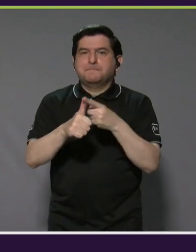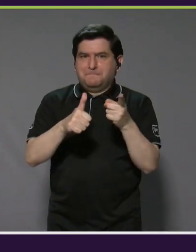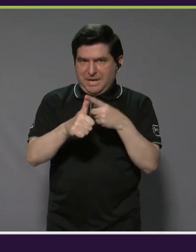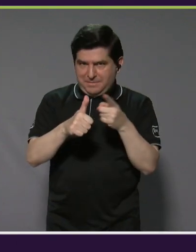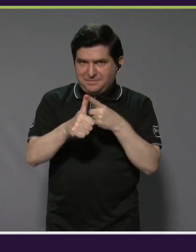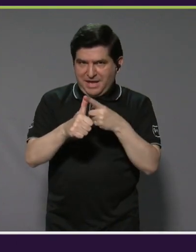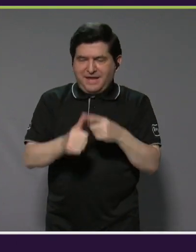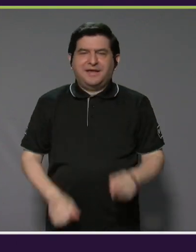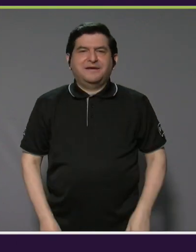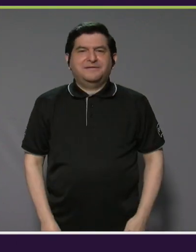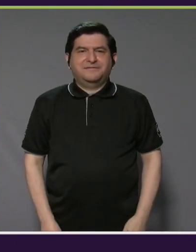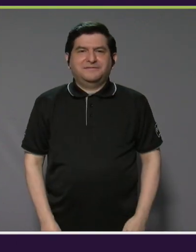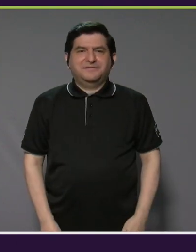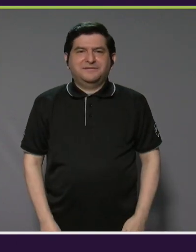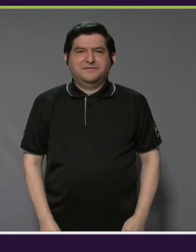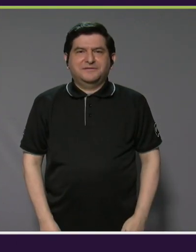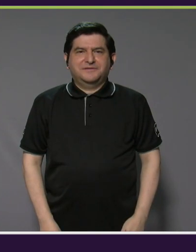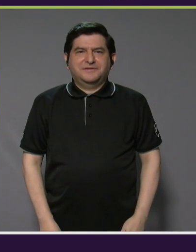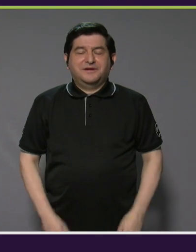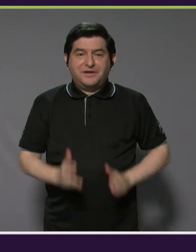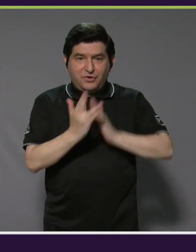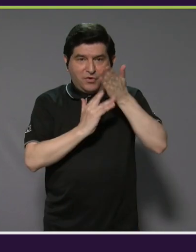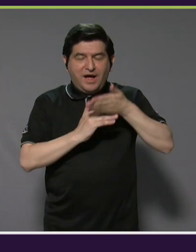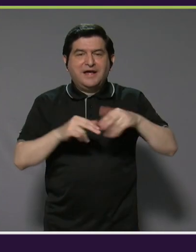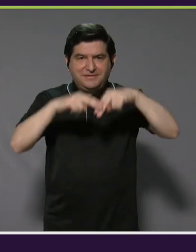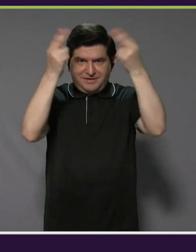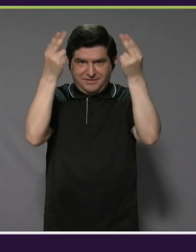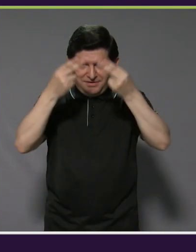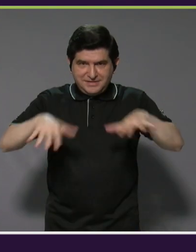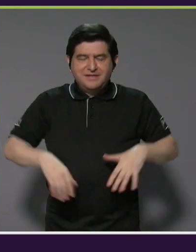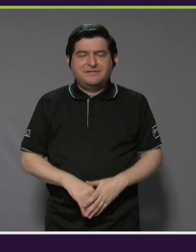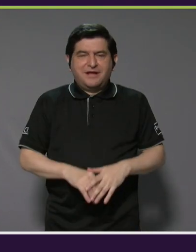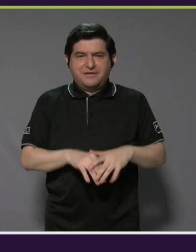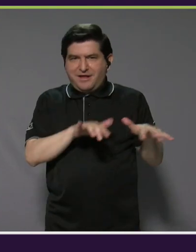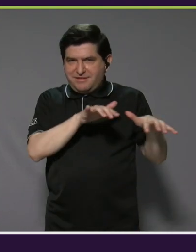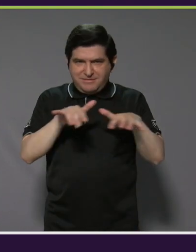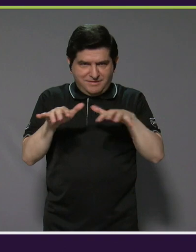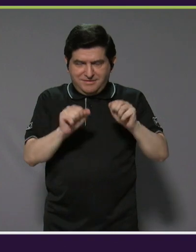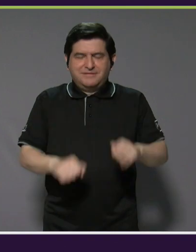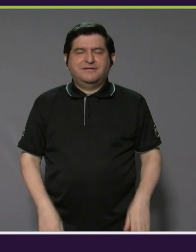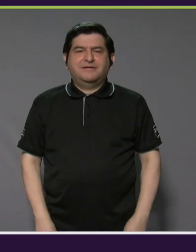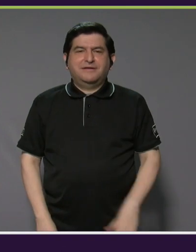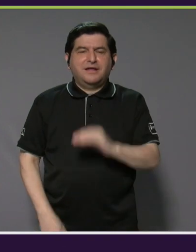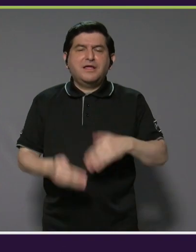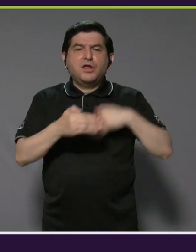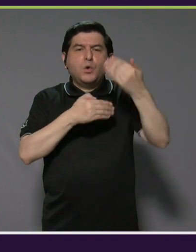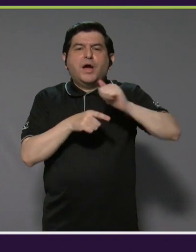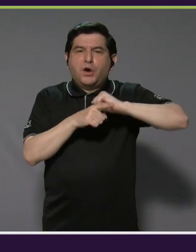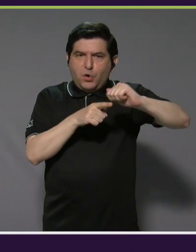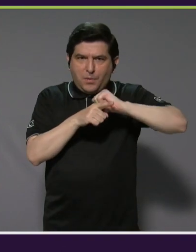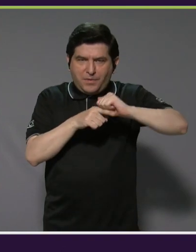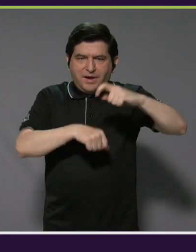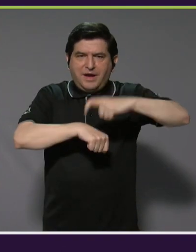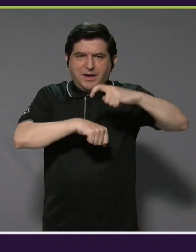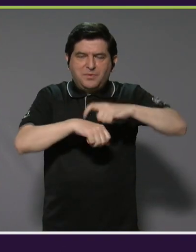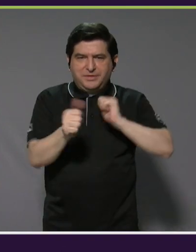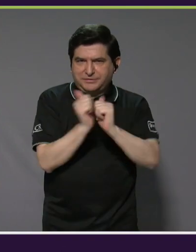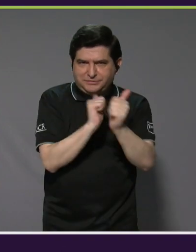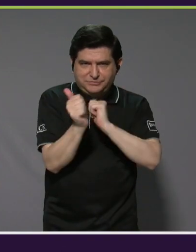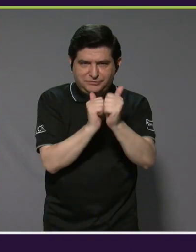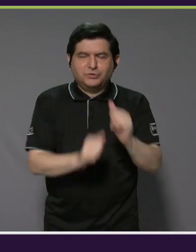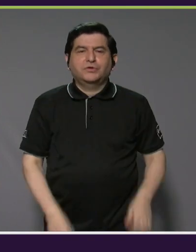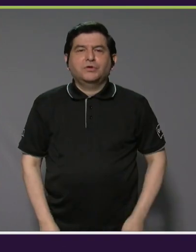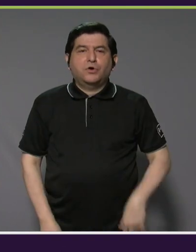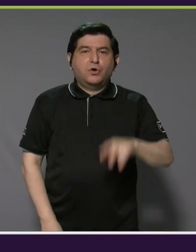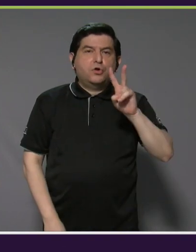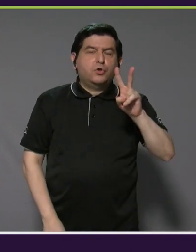por internet virtual y después práctica a la hora del torneo, entonces